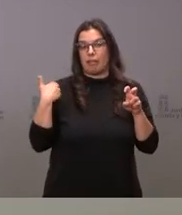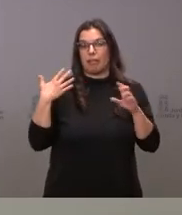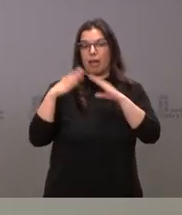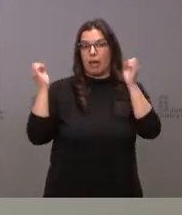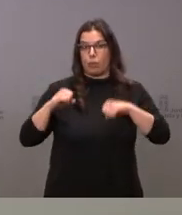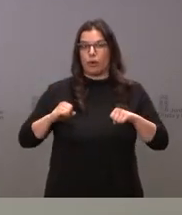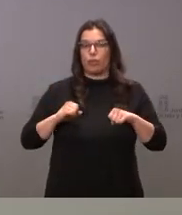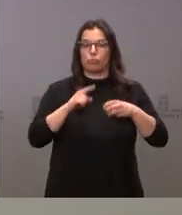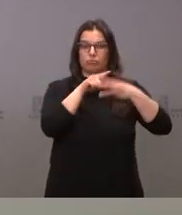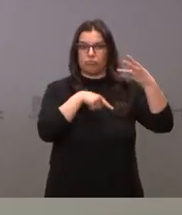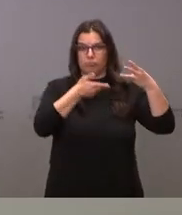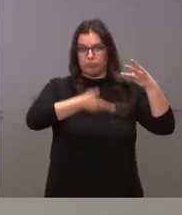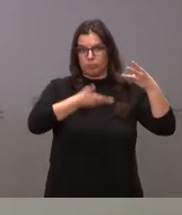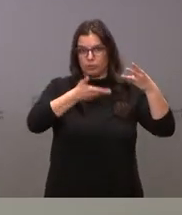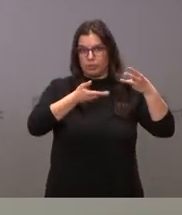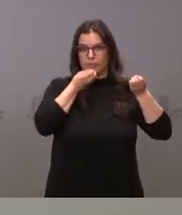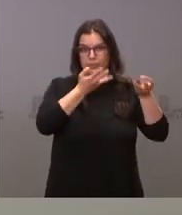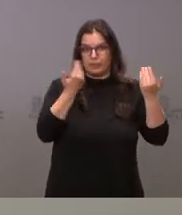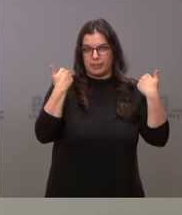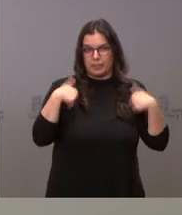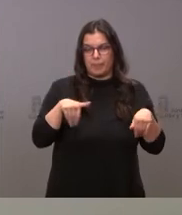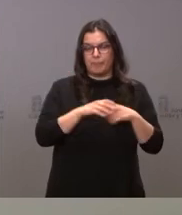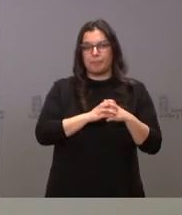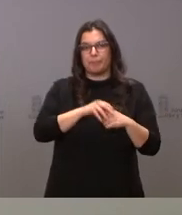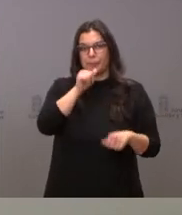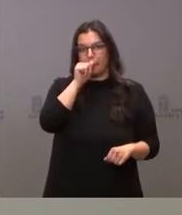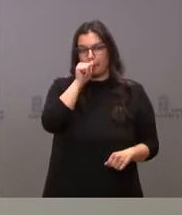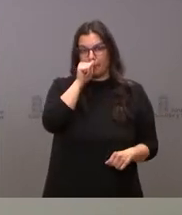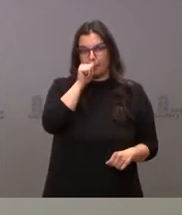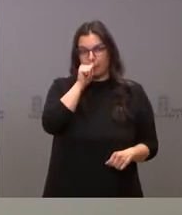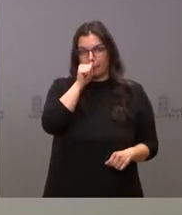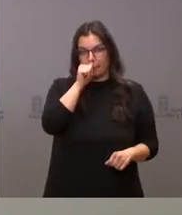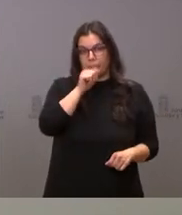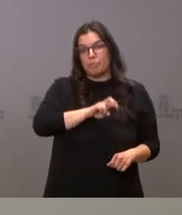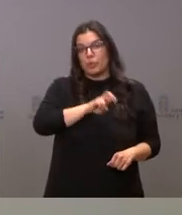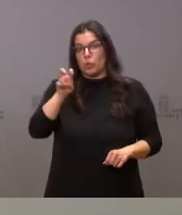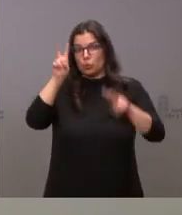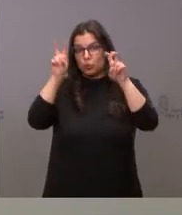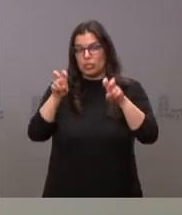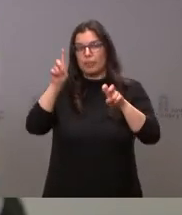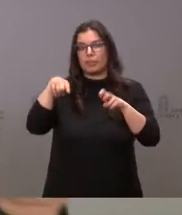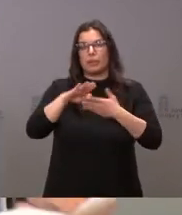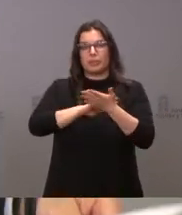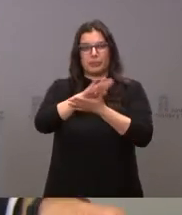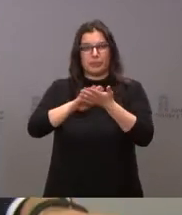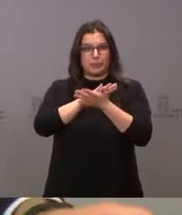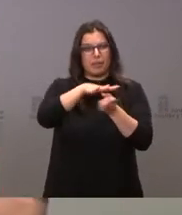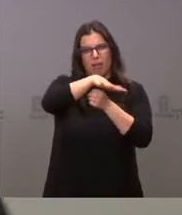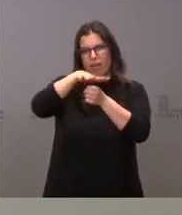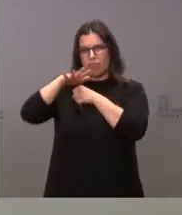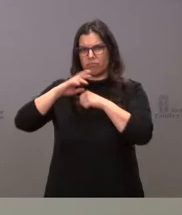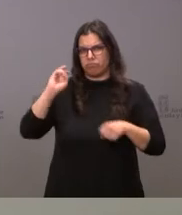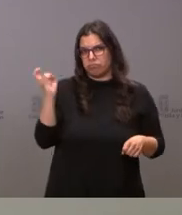acuerdos del Consejo de Gobierno y hemos analizado otras cuestiones de diverso ámbito de